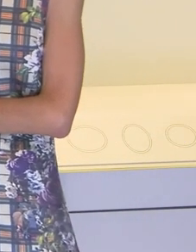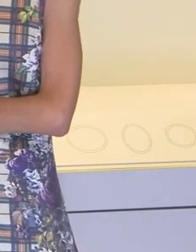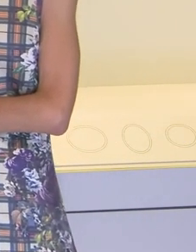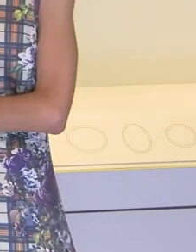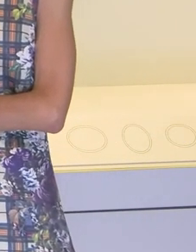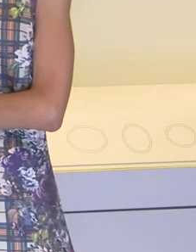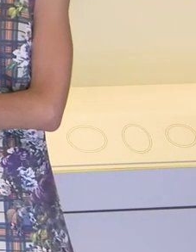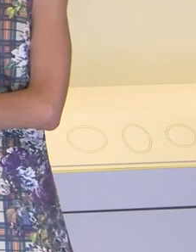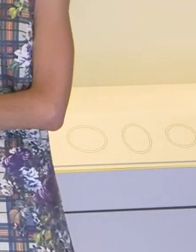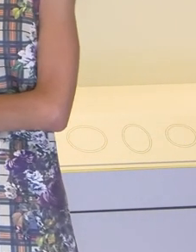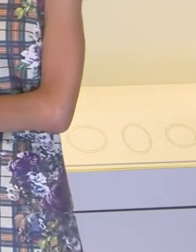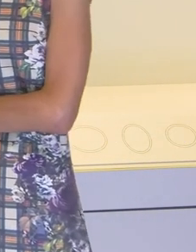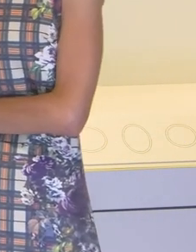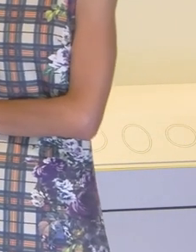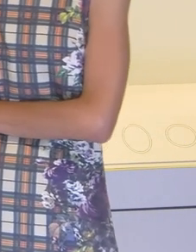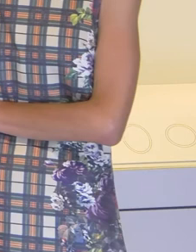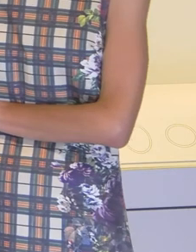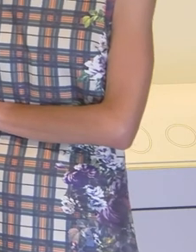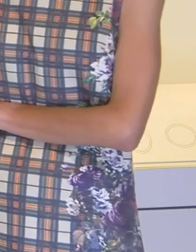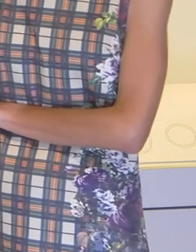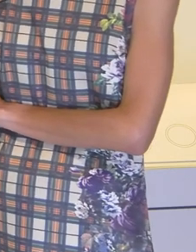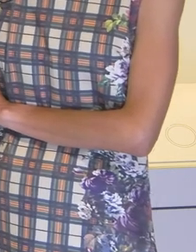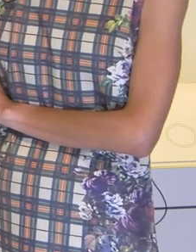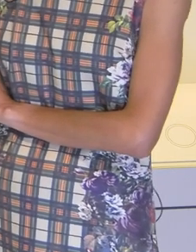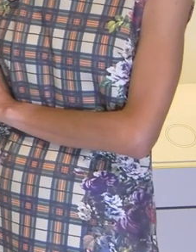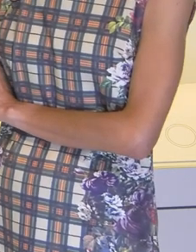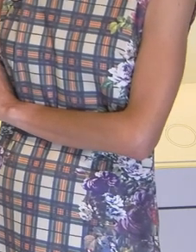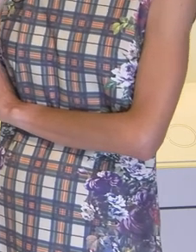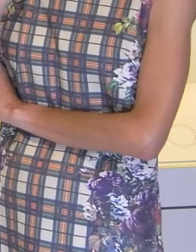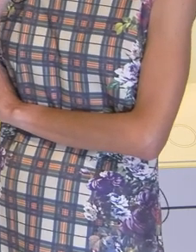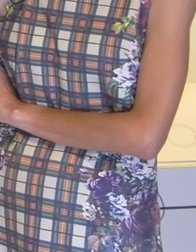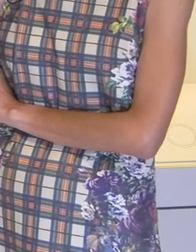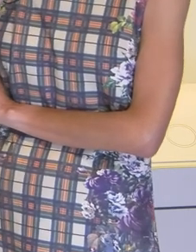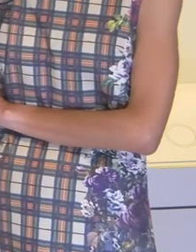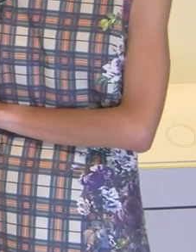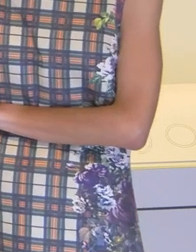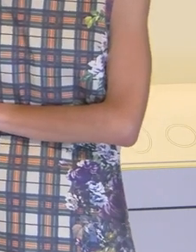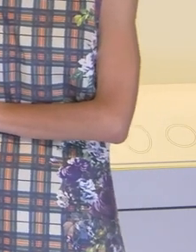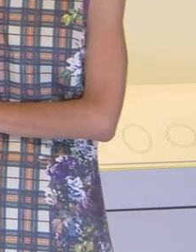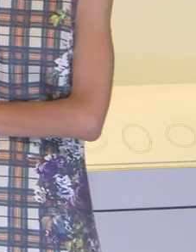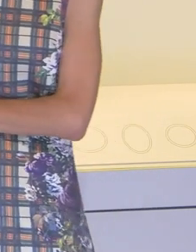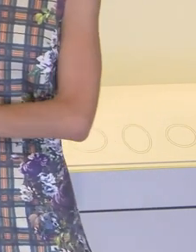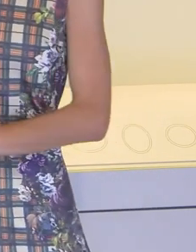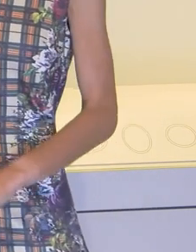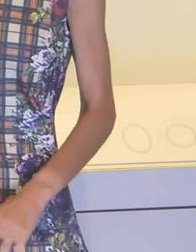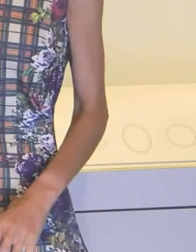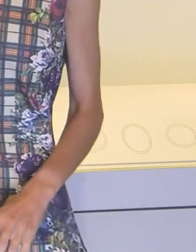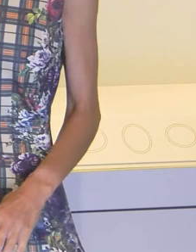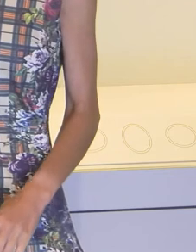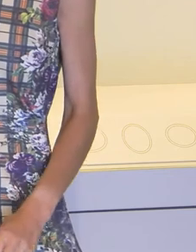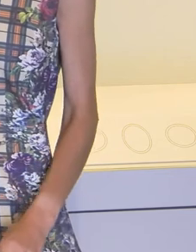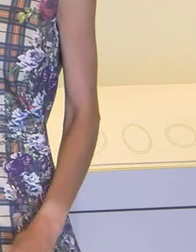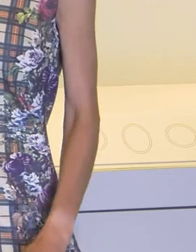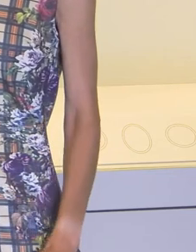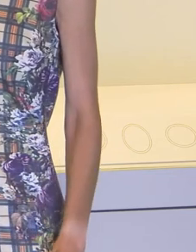E, sobre todo, ademais de ser unha das únicas pezas que se conservan, hai outra moi parecida no Museo Arqueológico Nacional, aquí podemos